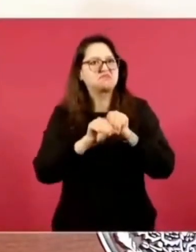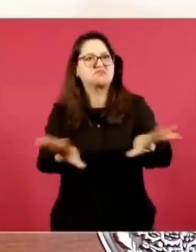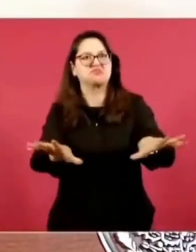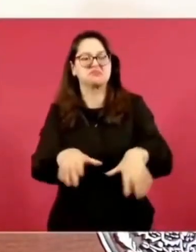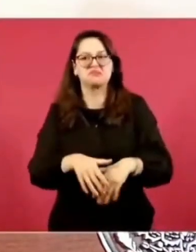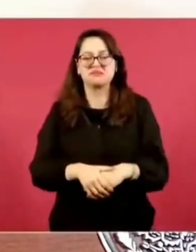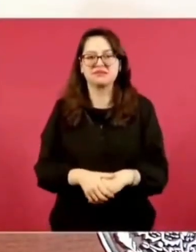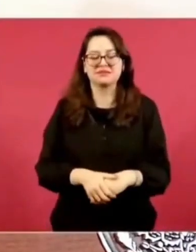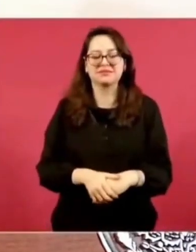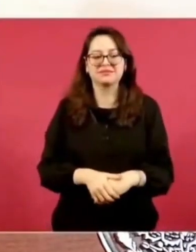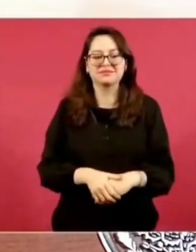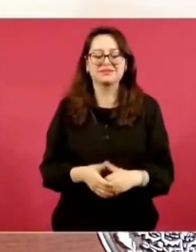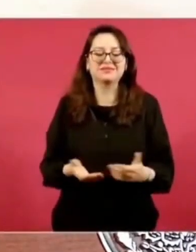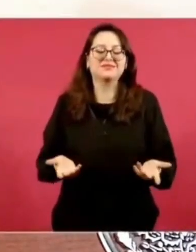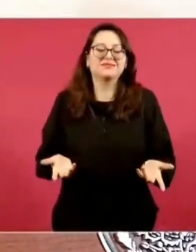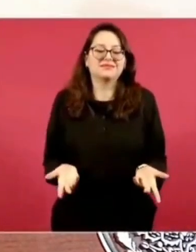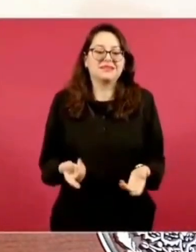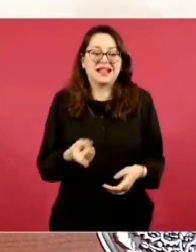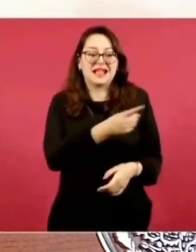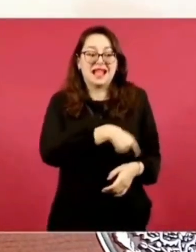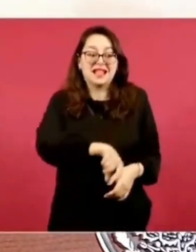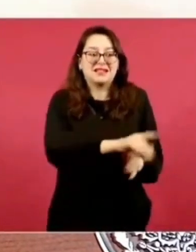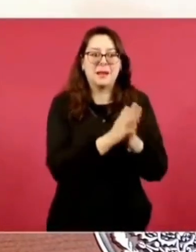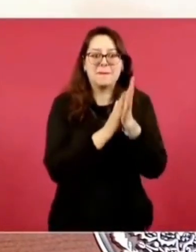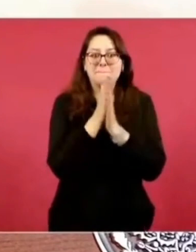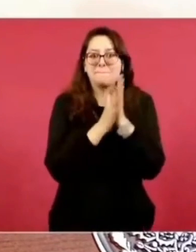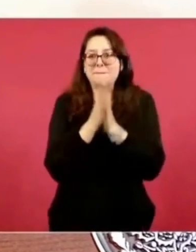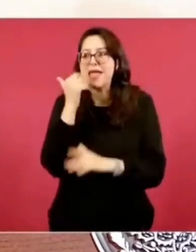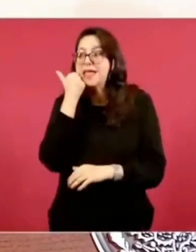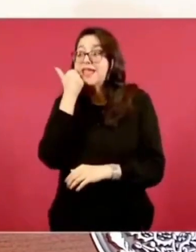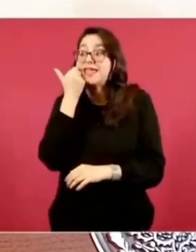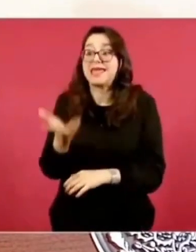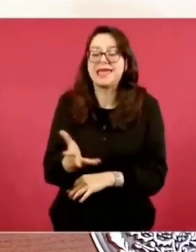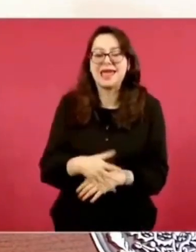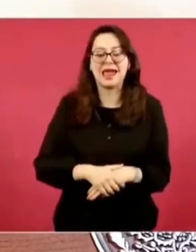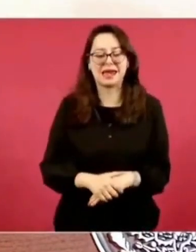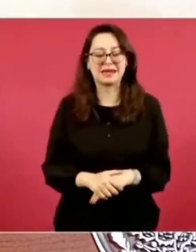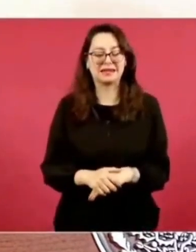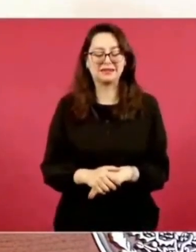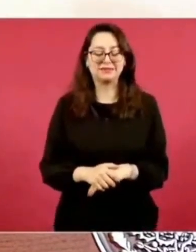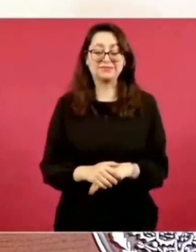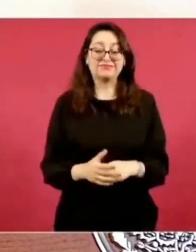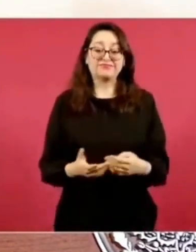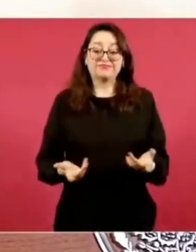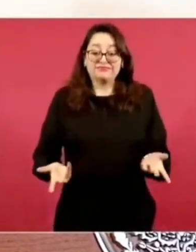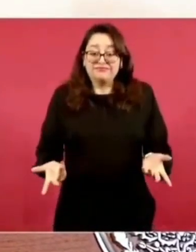Entonces, más que nada fue gente que